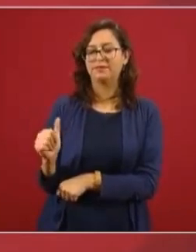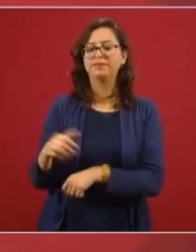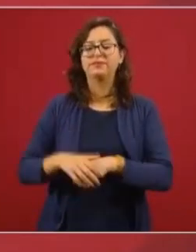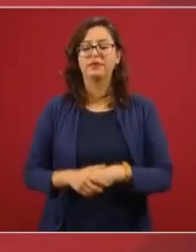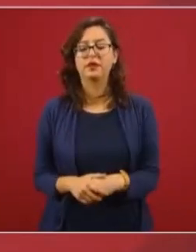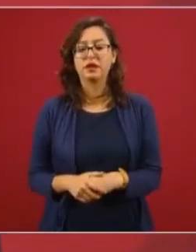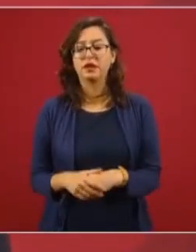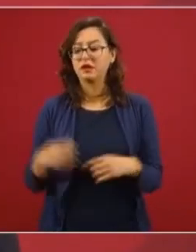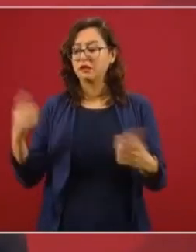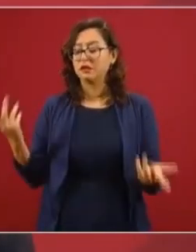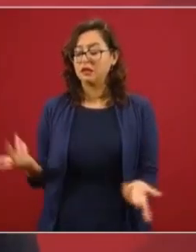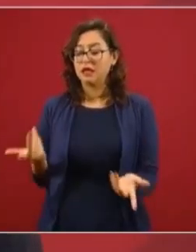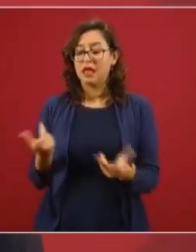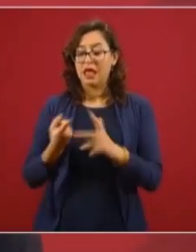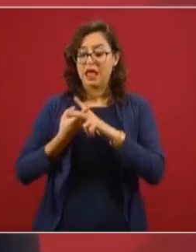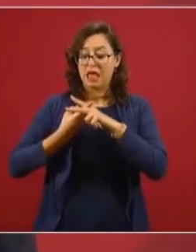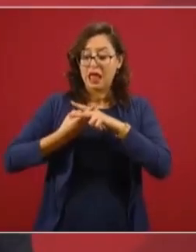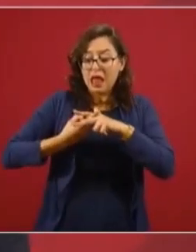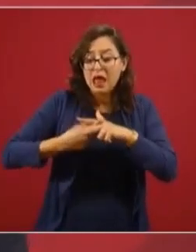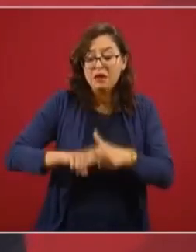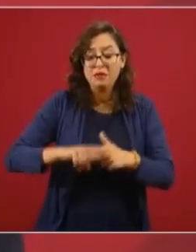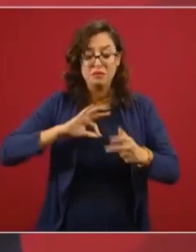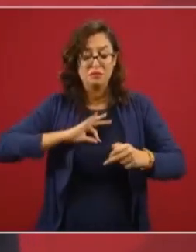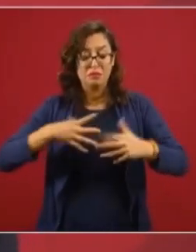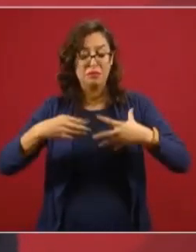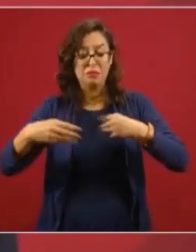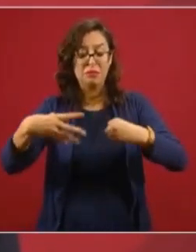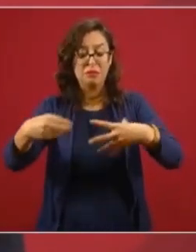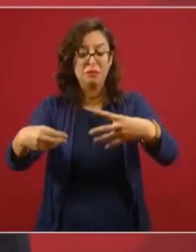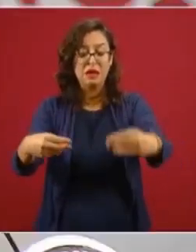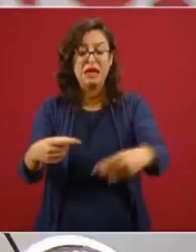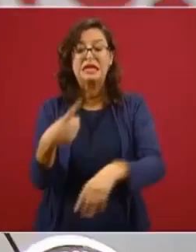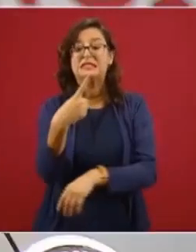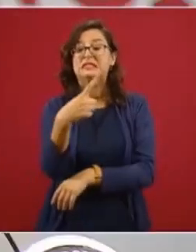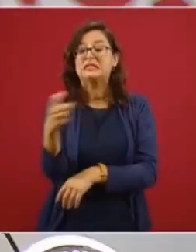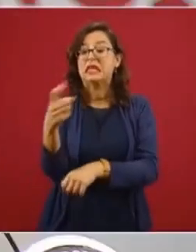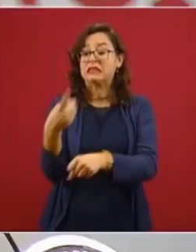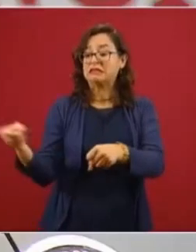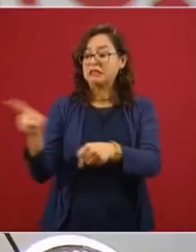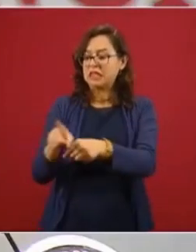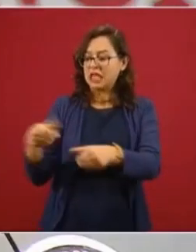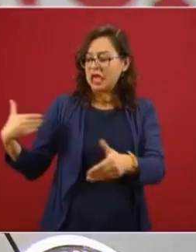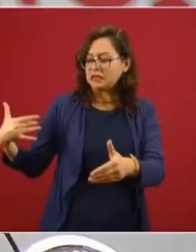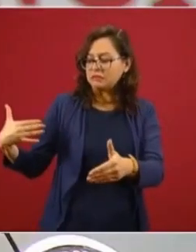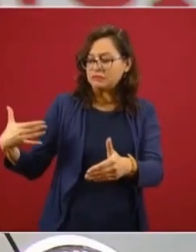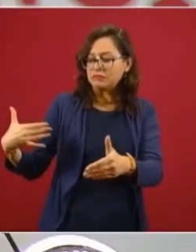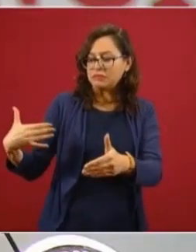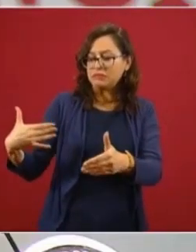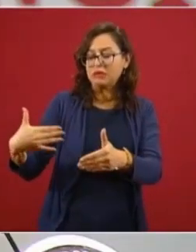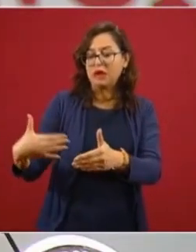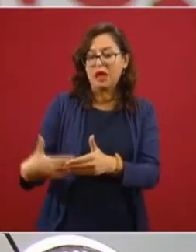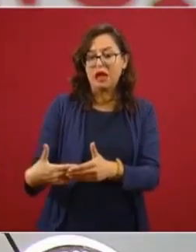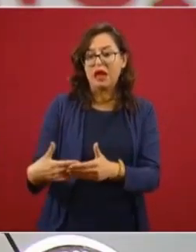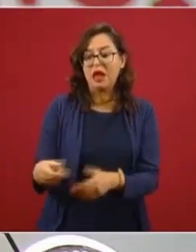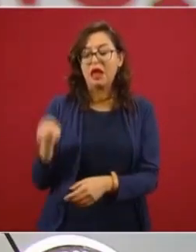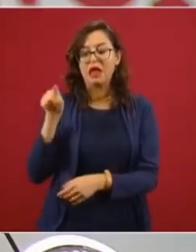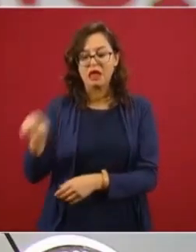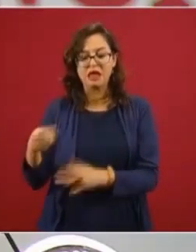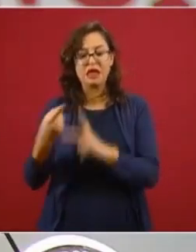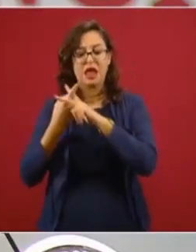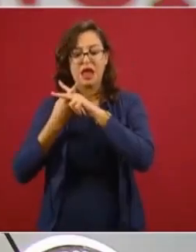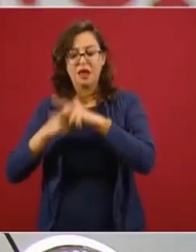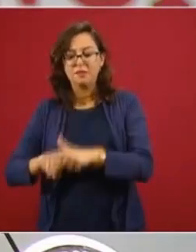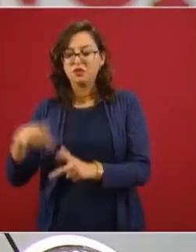solo a 100 días de haber secuenciado el genoma del virus, inició pruebas de tratamiento con sus jóvenes hijos trillizos